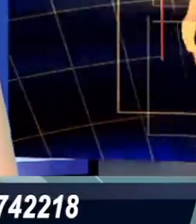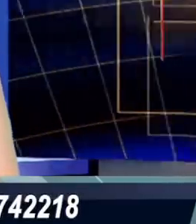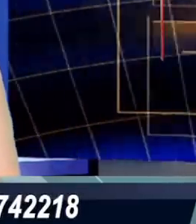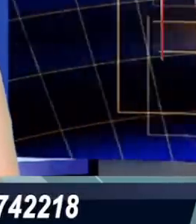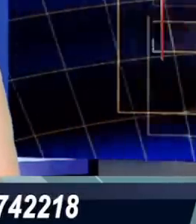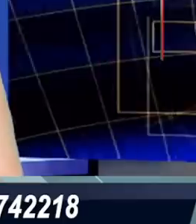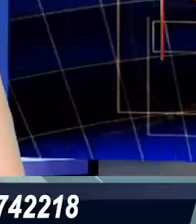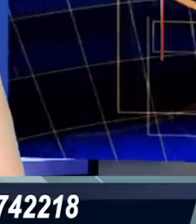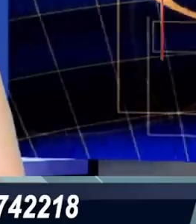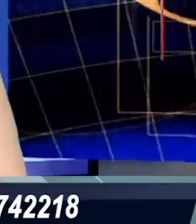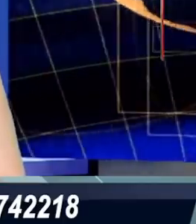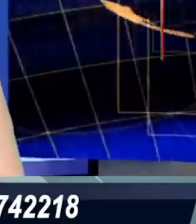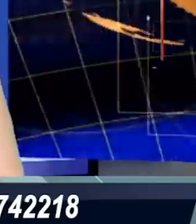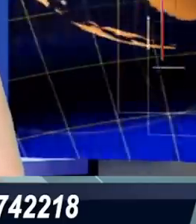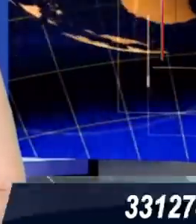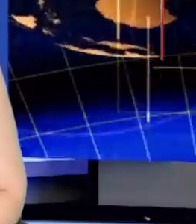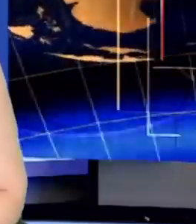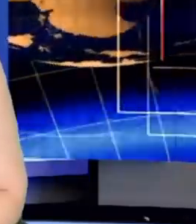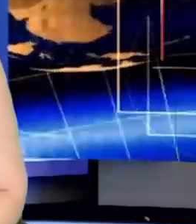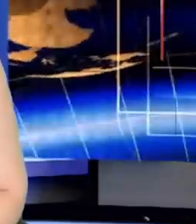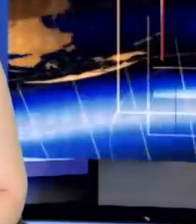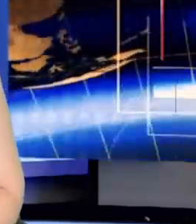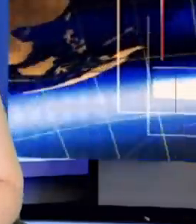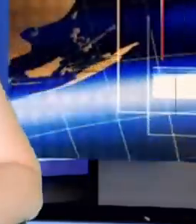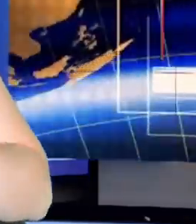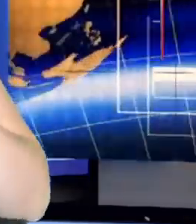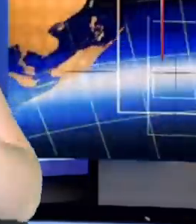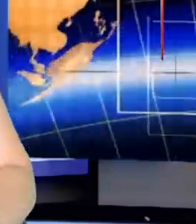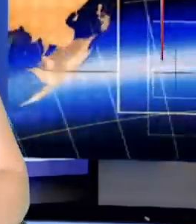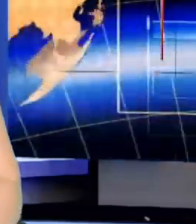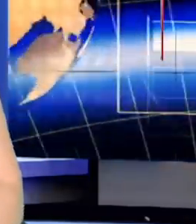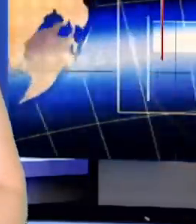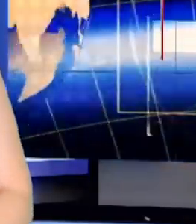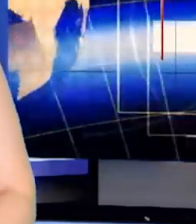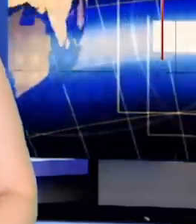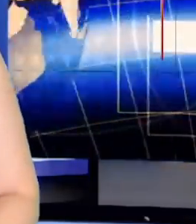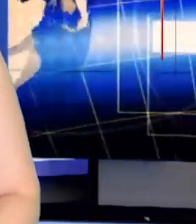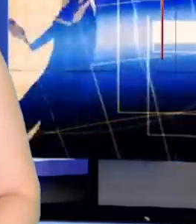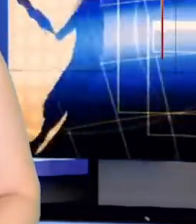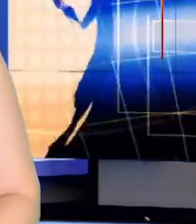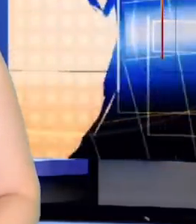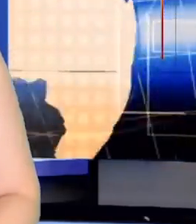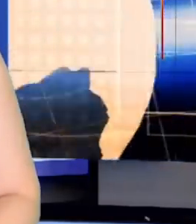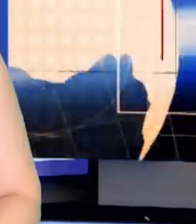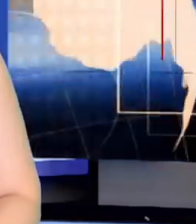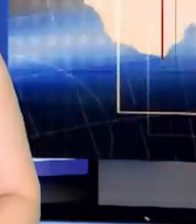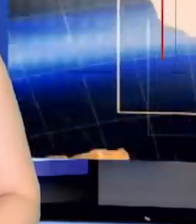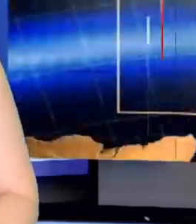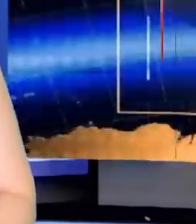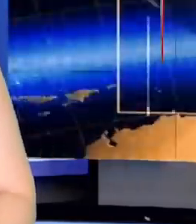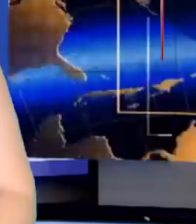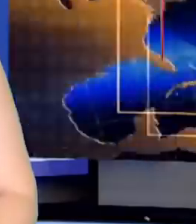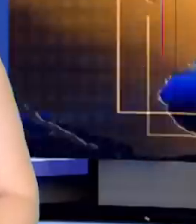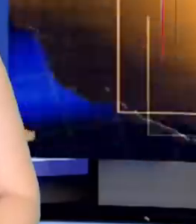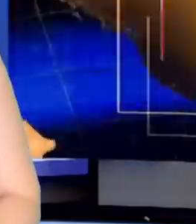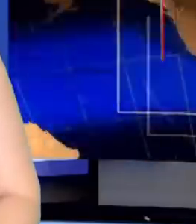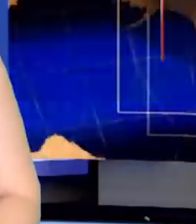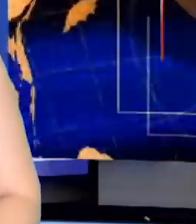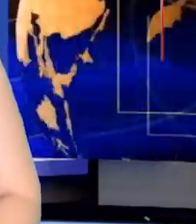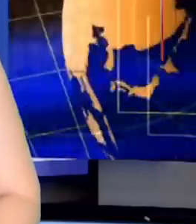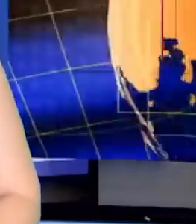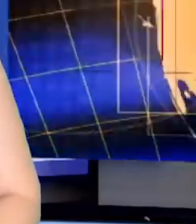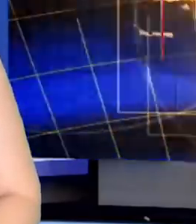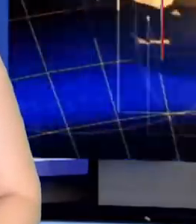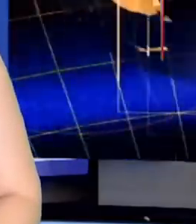pues, gastando así los recursos que son del pueblo de México en sus ostentosidades. Con esto concluimos,